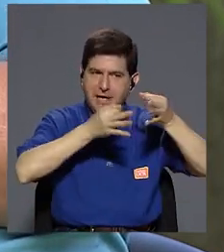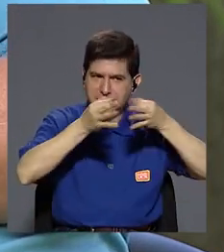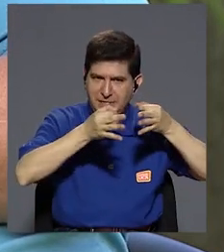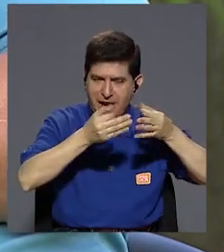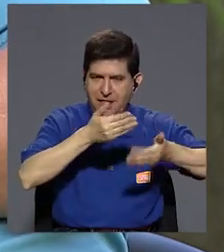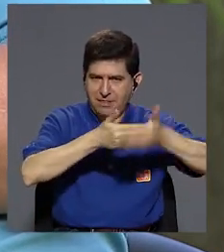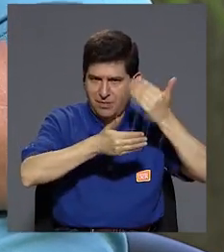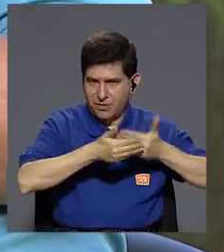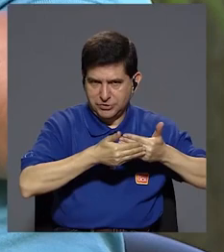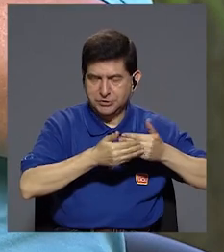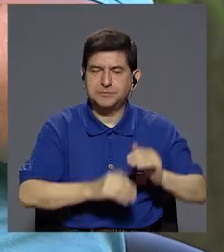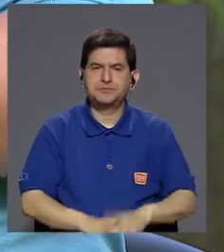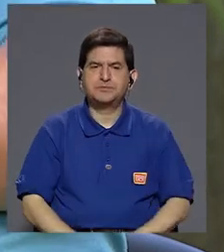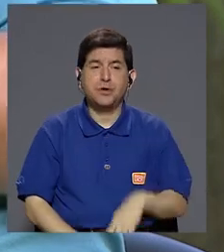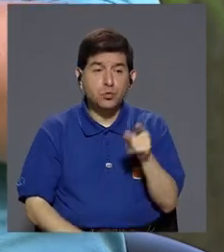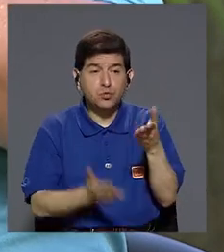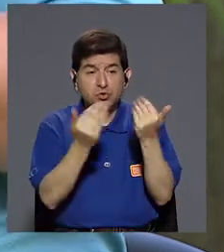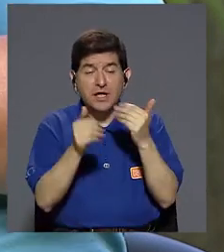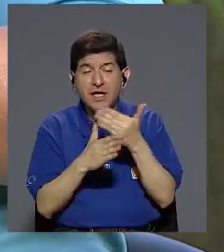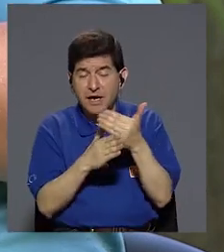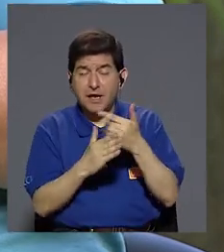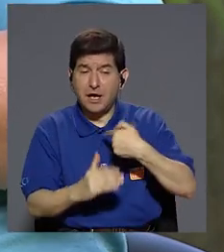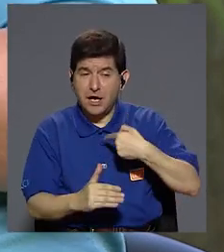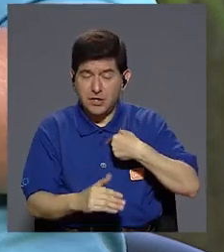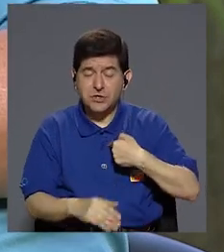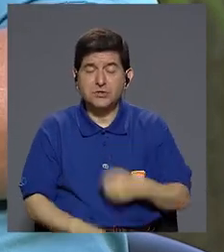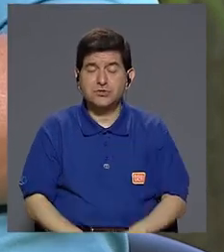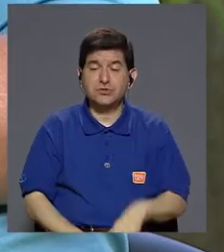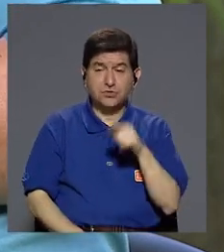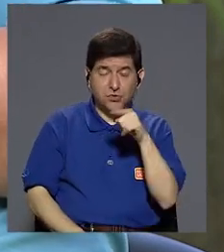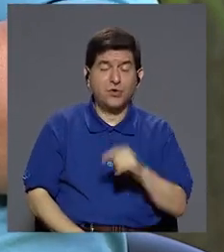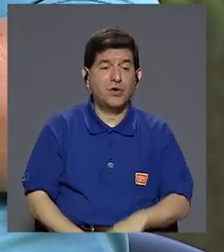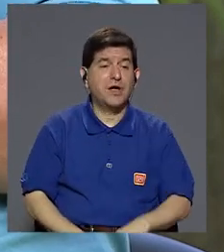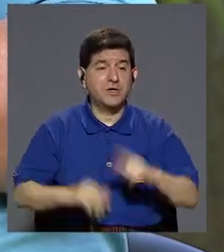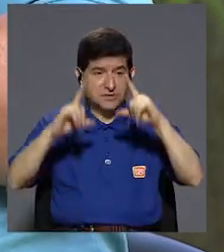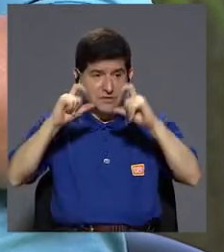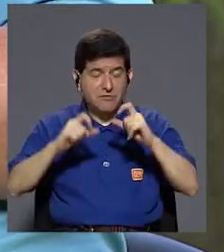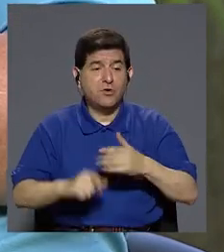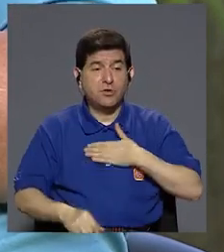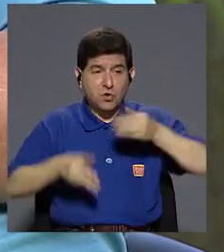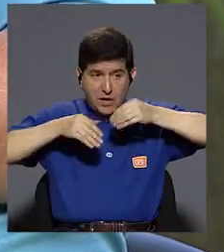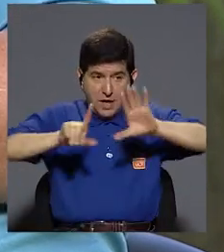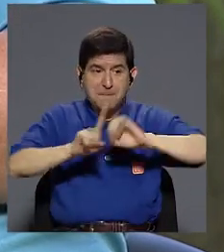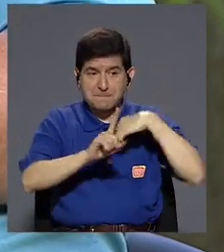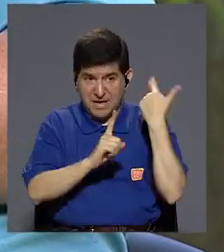explicarles, ¿quieres que comparta esta foto en mis redes sociales?